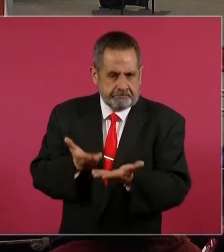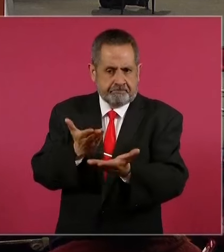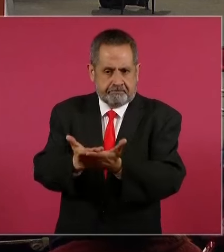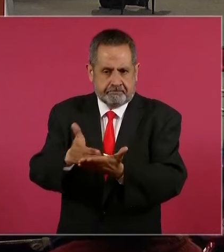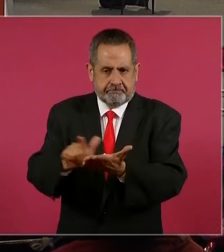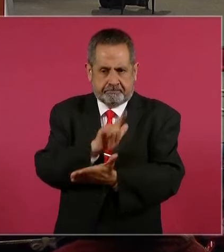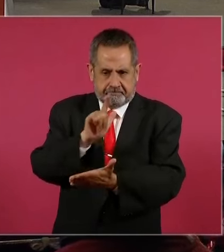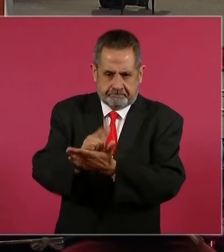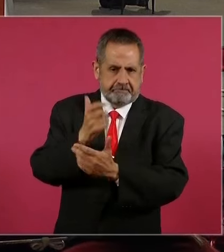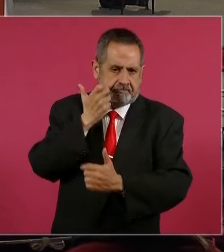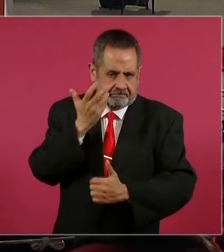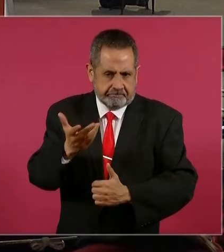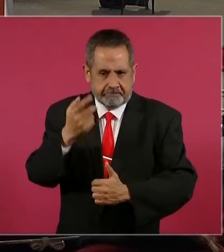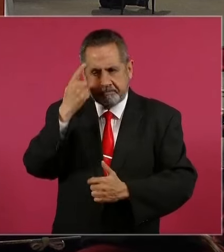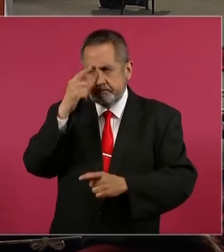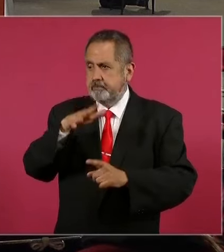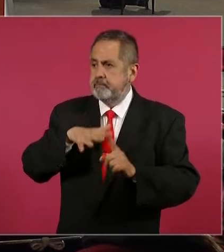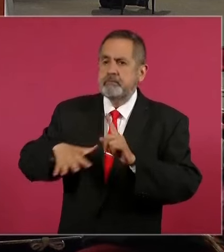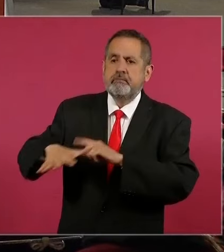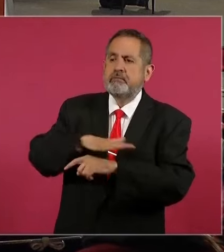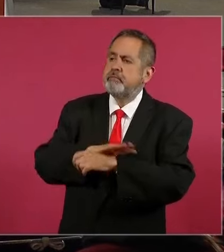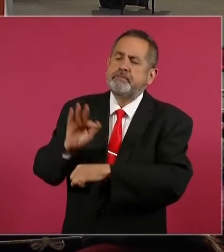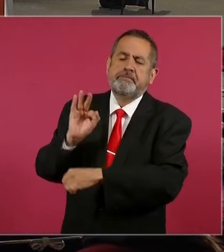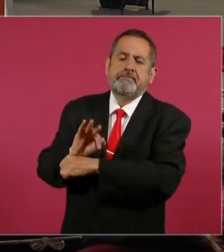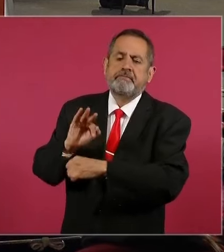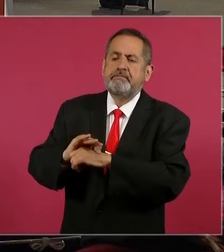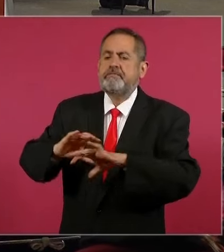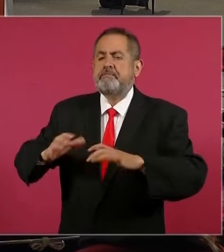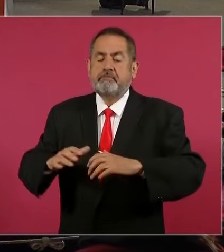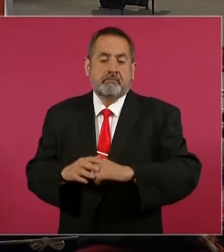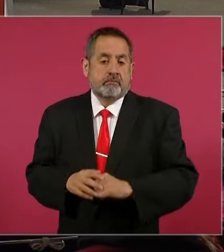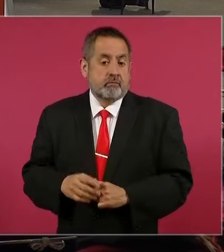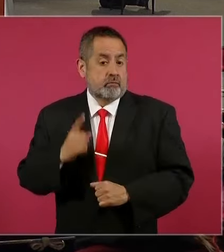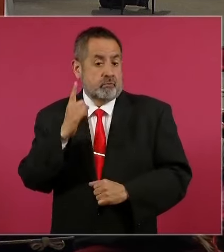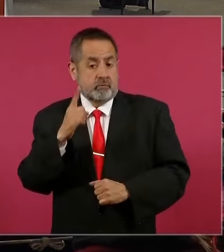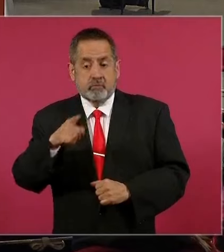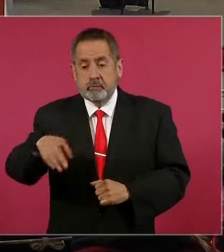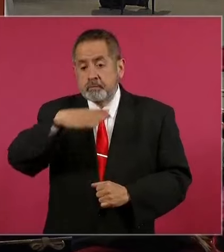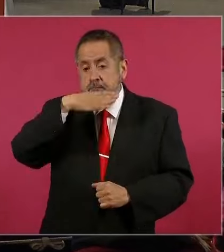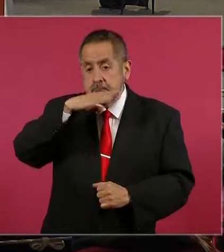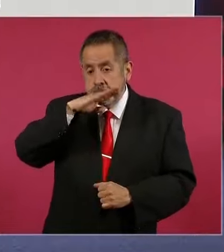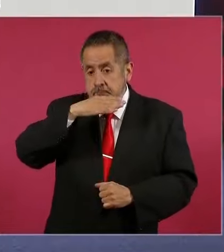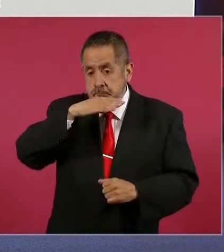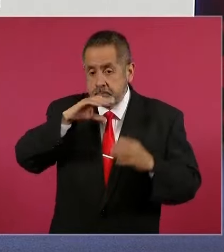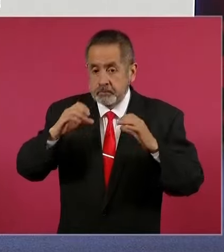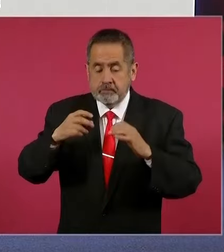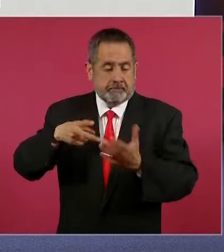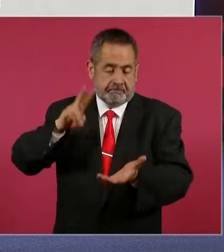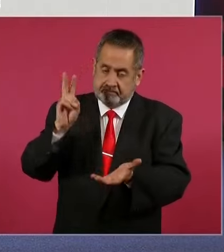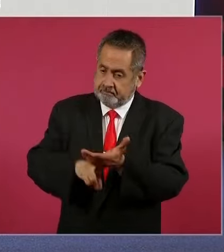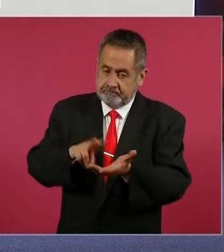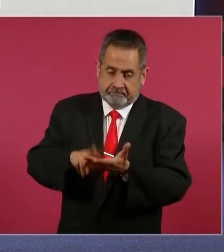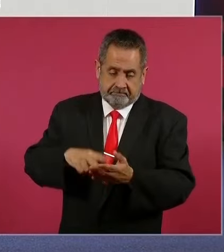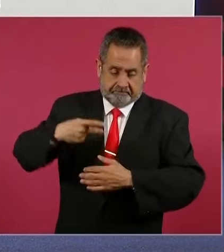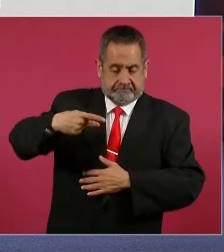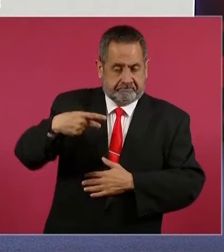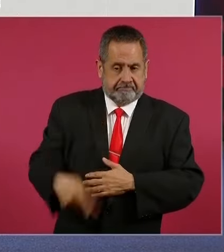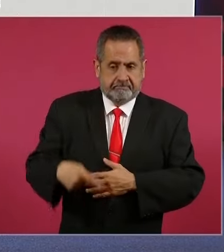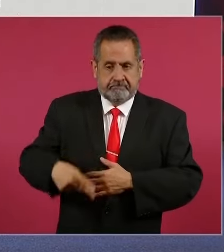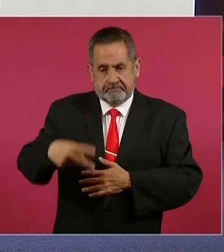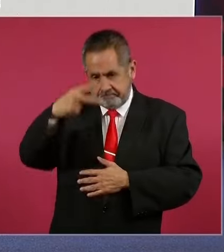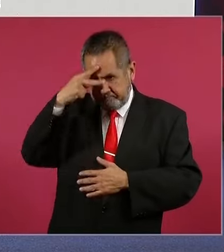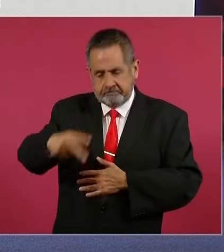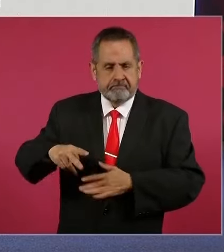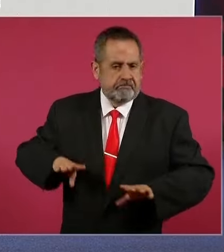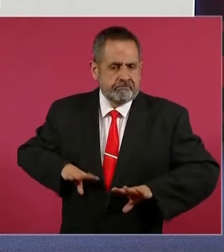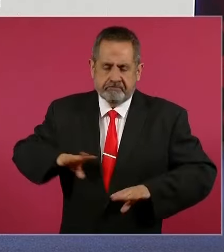ambiente. Por un lado, el reconocimiento del maíz como un alimento básico y elemento de identidad nacional